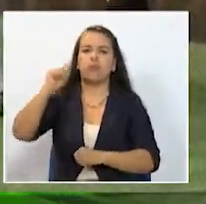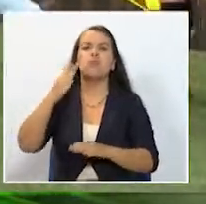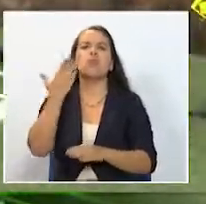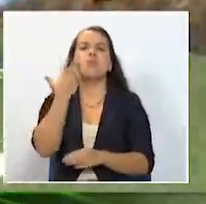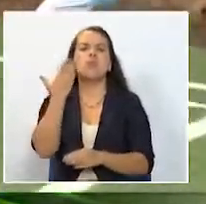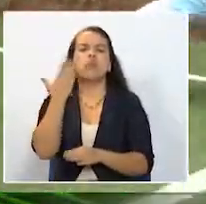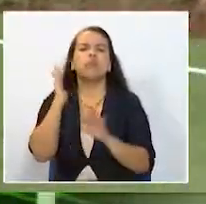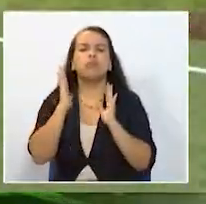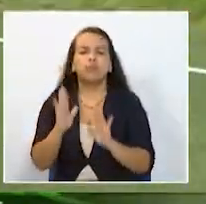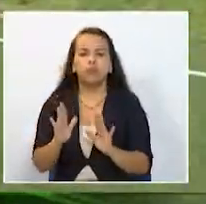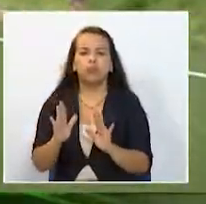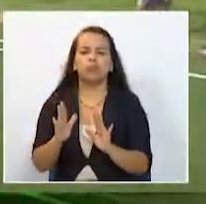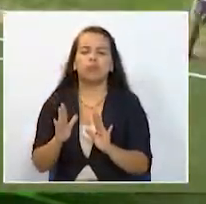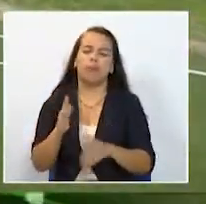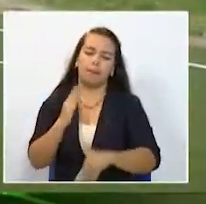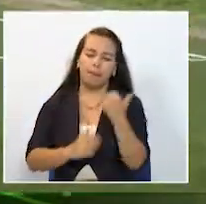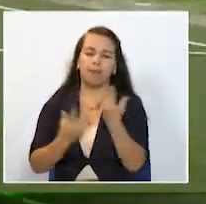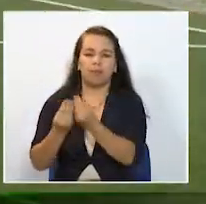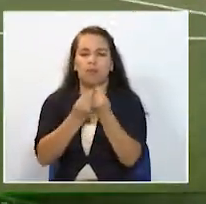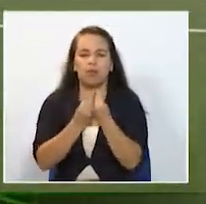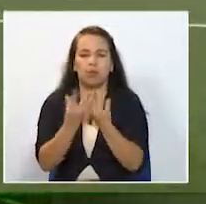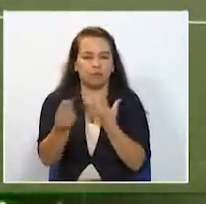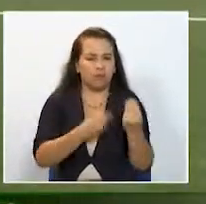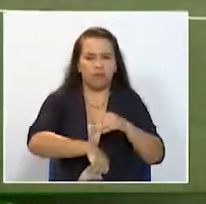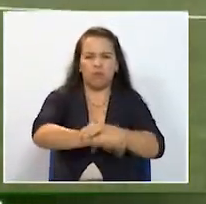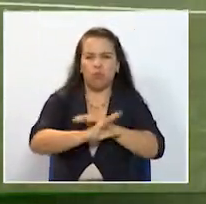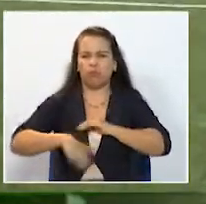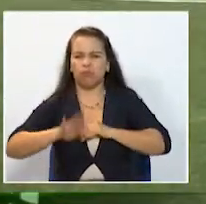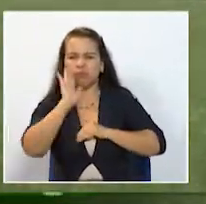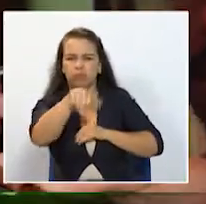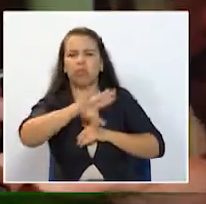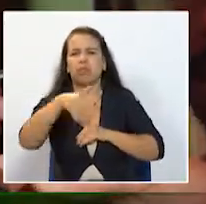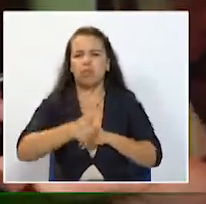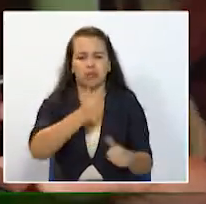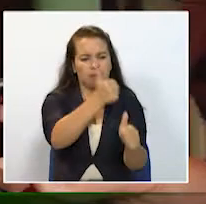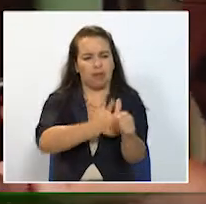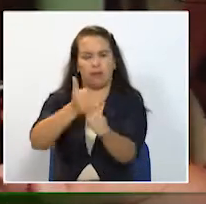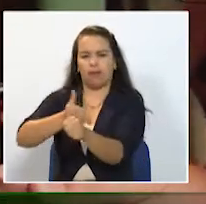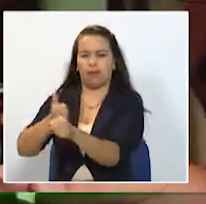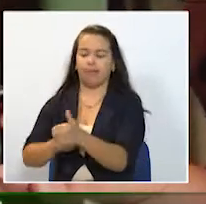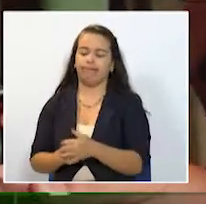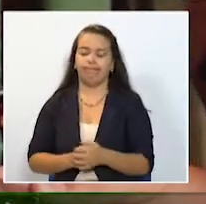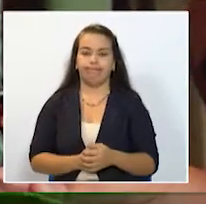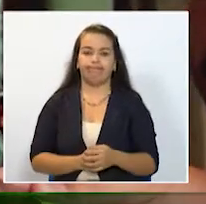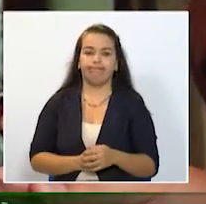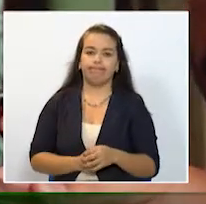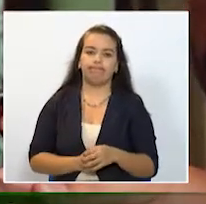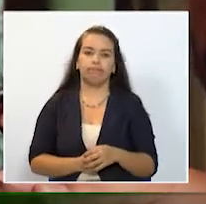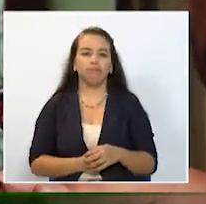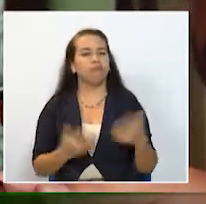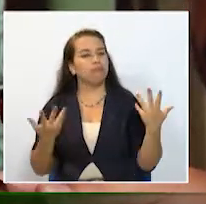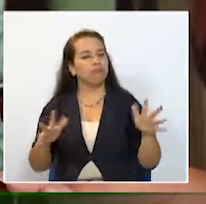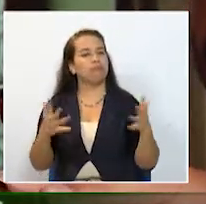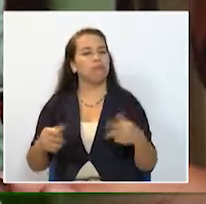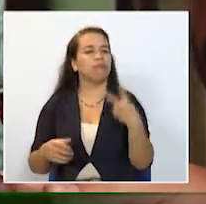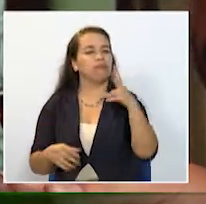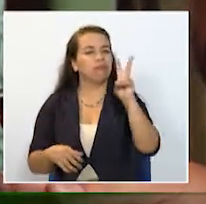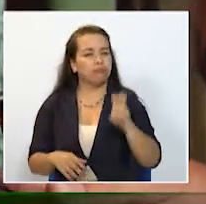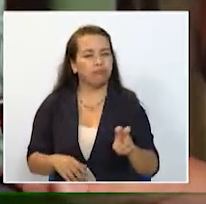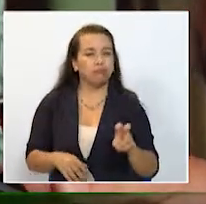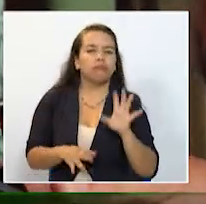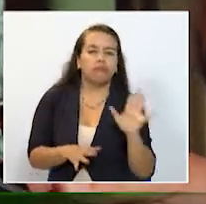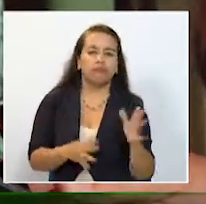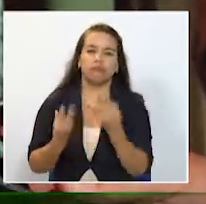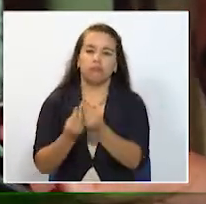para los deportes de conjunto para luego darle paso a las disciplinas individuales tenemos alrededor de un poco más de 17 disciplinas